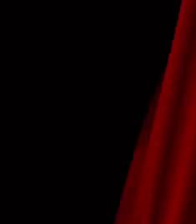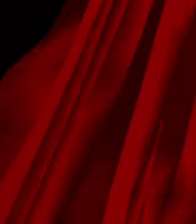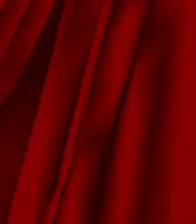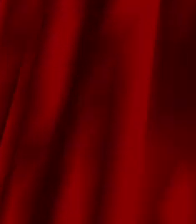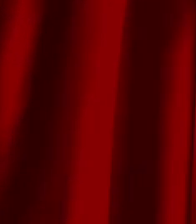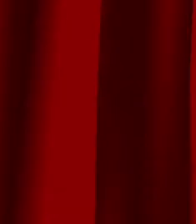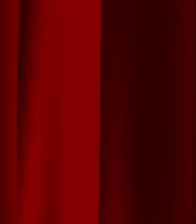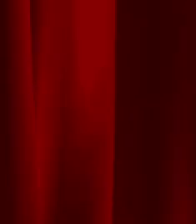rinde.